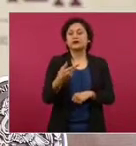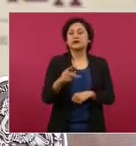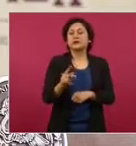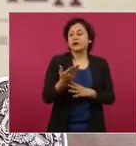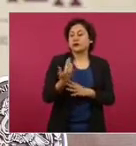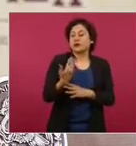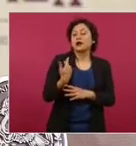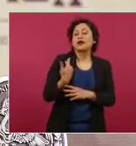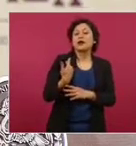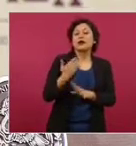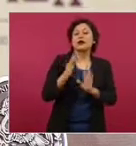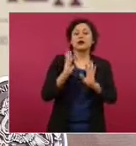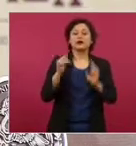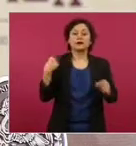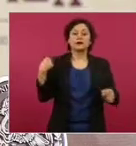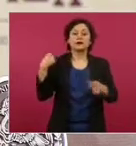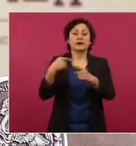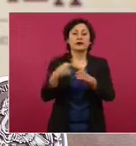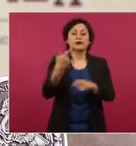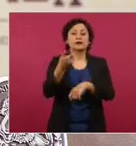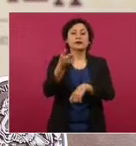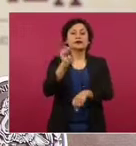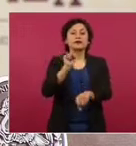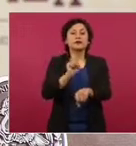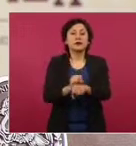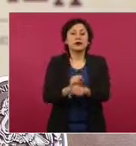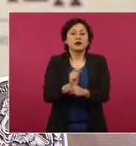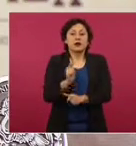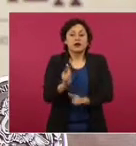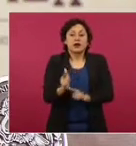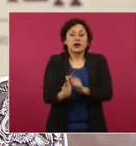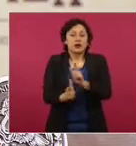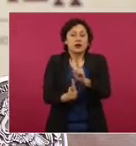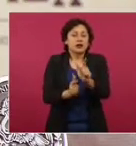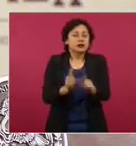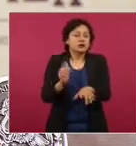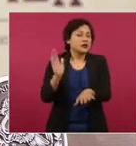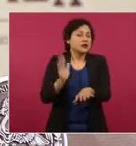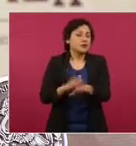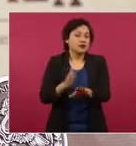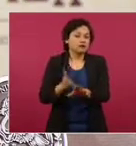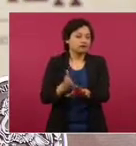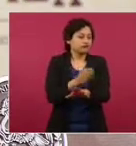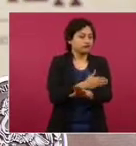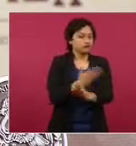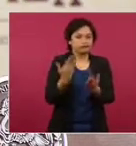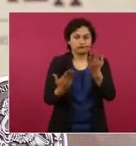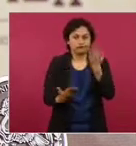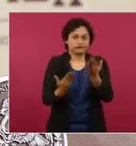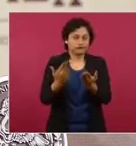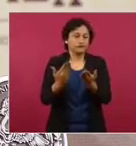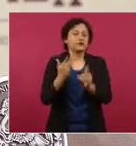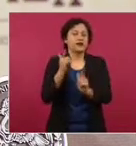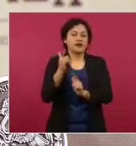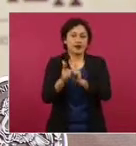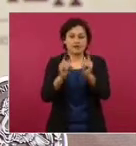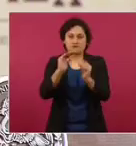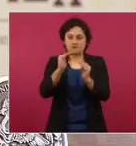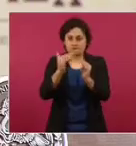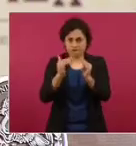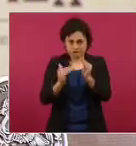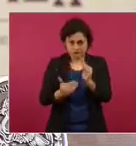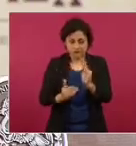completamos siete semanas de una reducción más lenta, comparado con las primeras cinco semanas del año. En general, se mantiene la ocupación